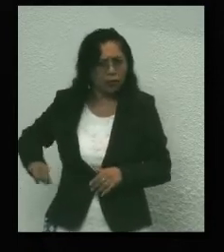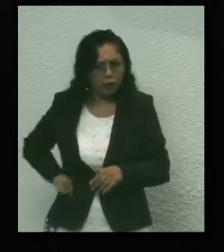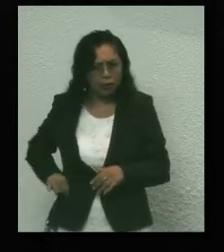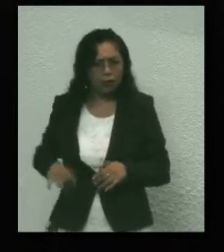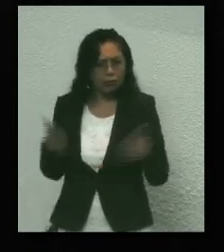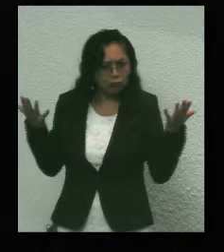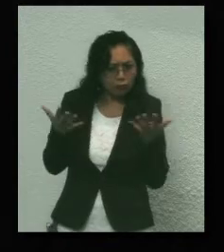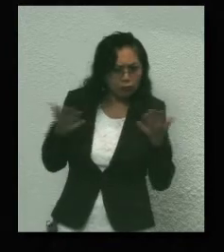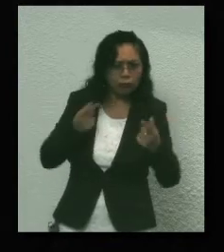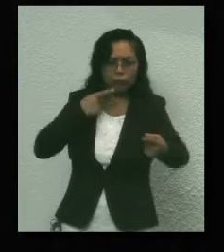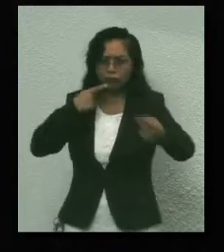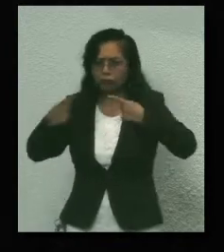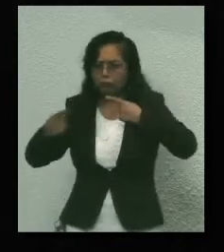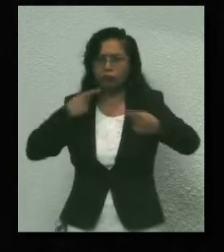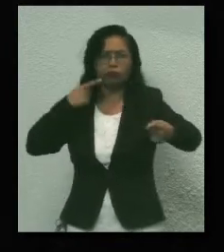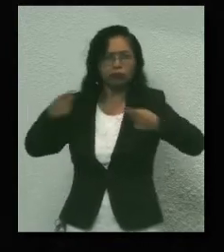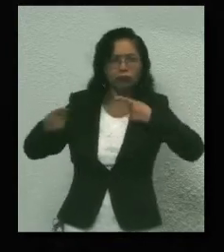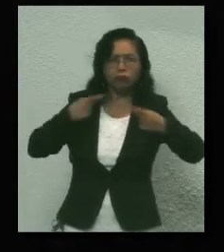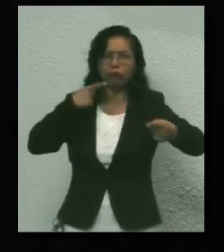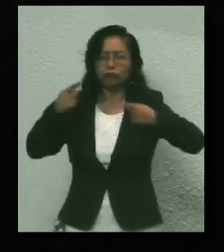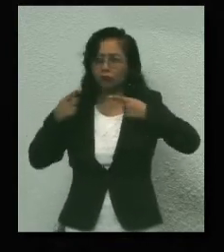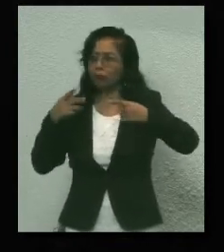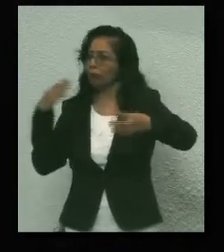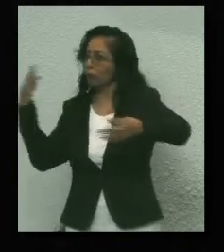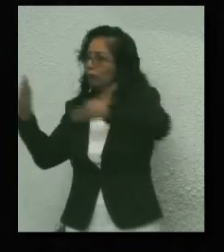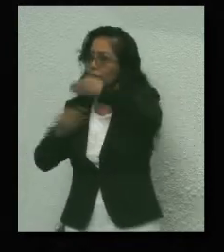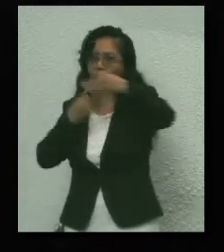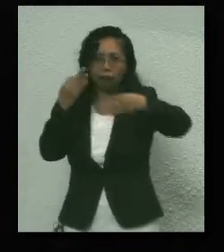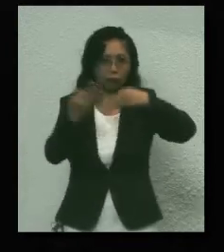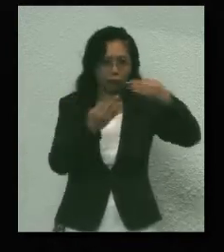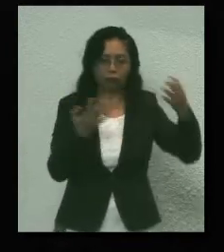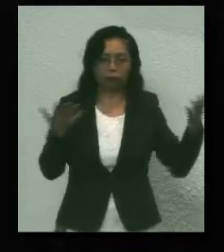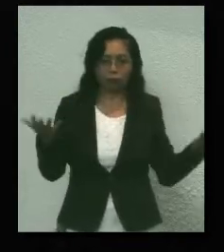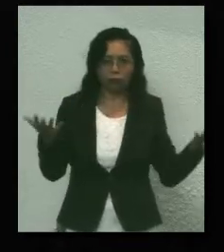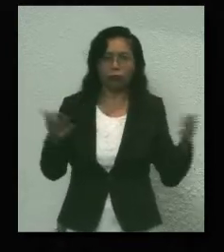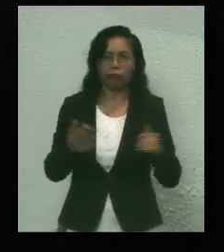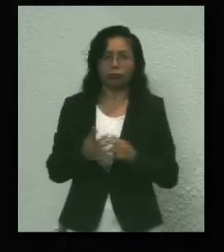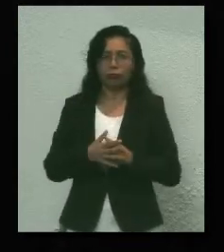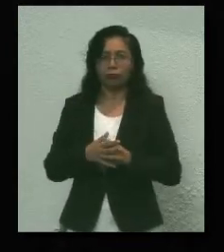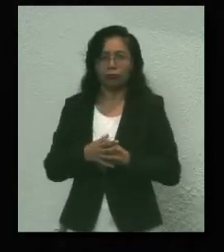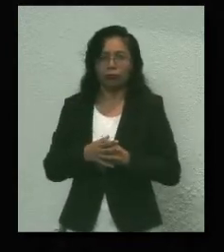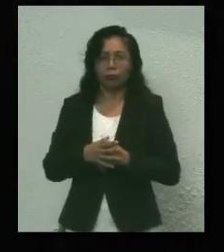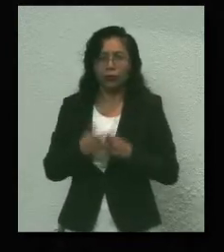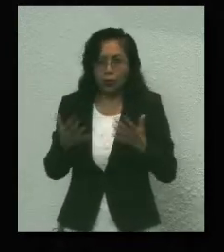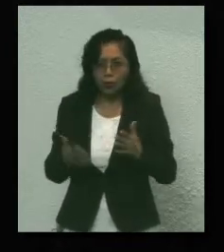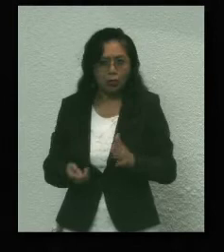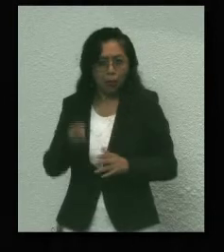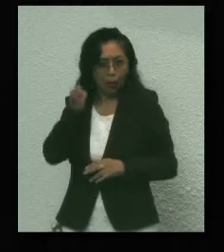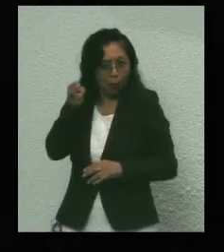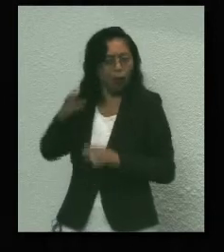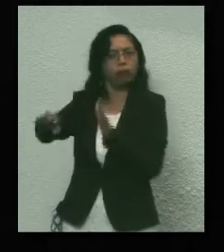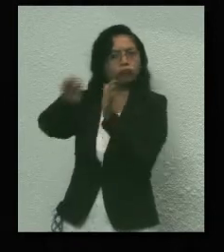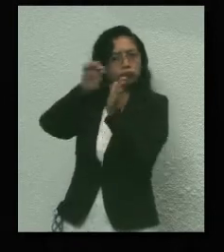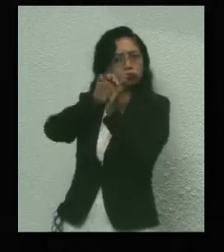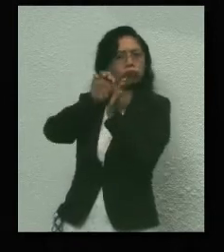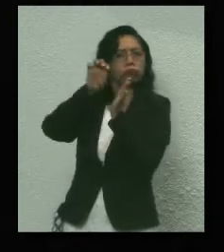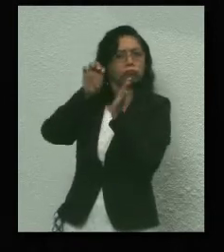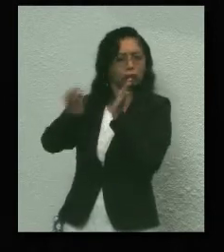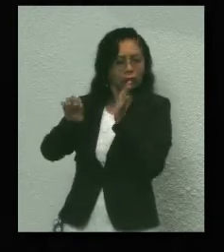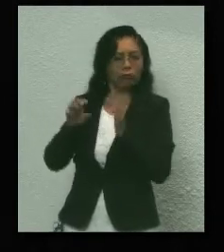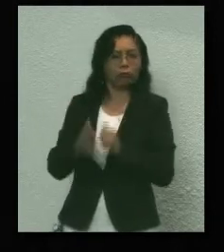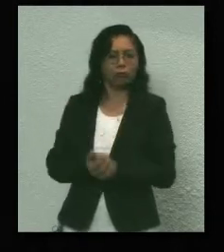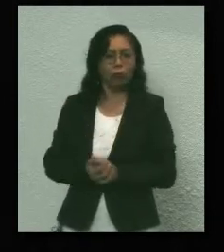diálogo democrático y republicano entre los poderes del Estado y su estilo para predicar con el ejemplo. Sin duda,